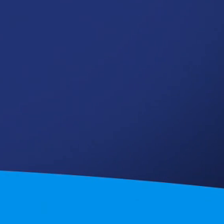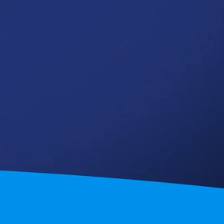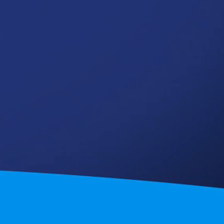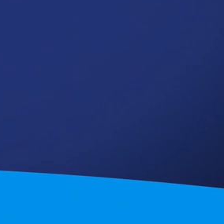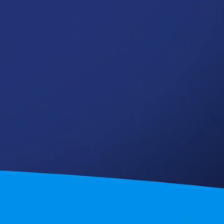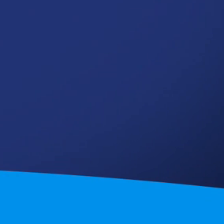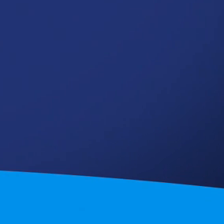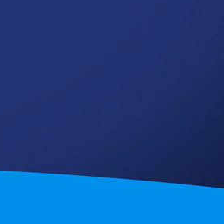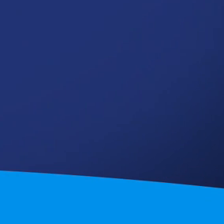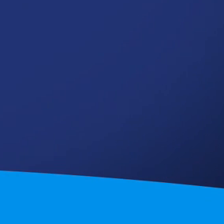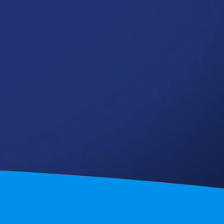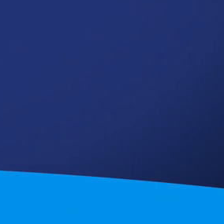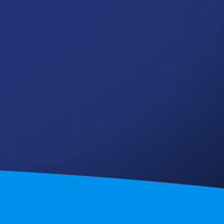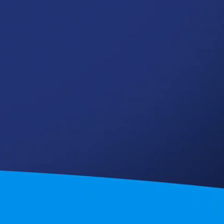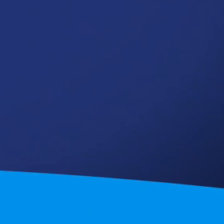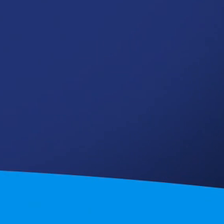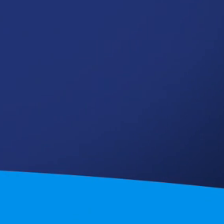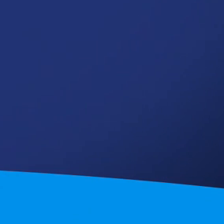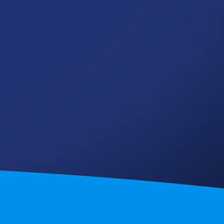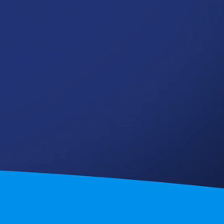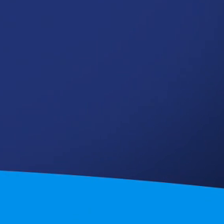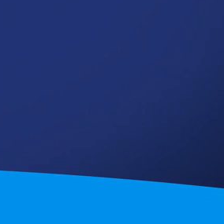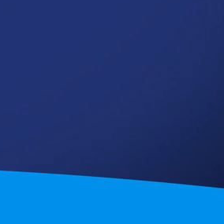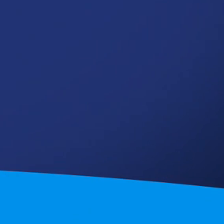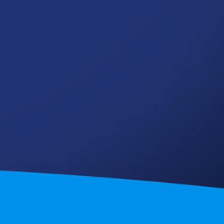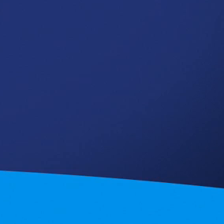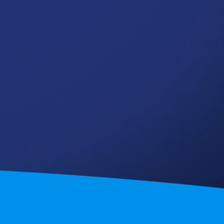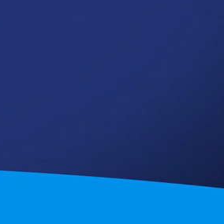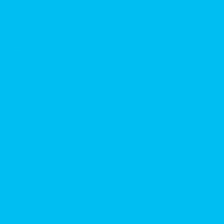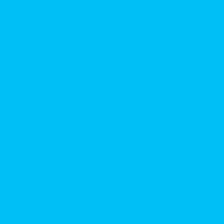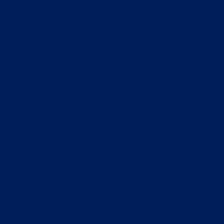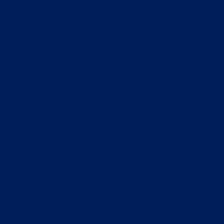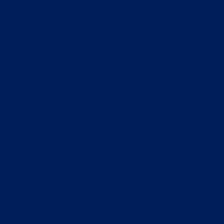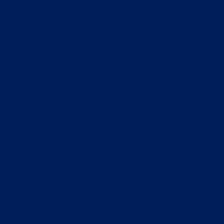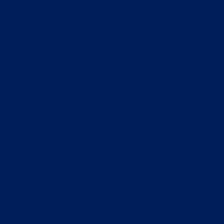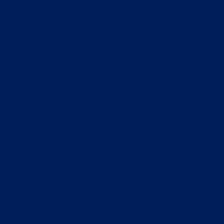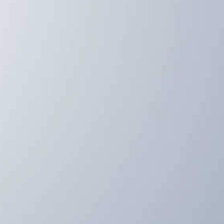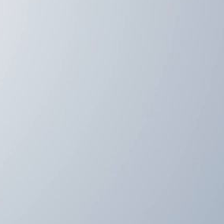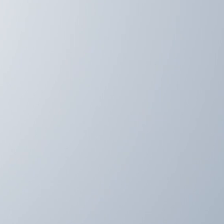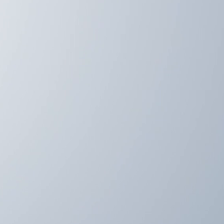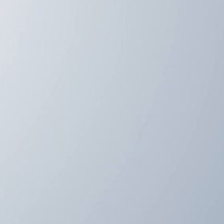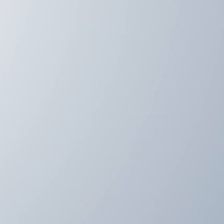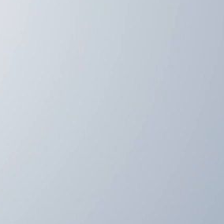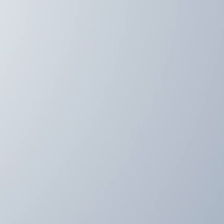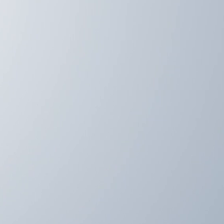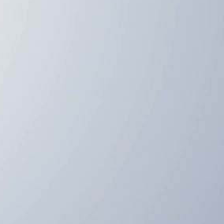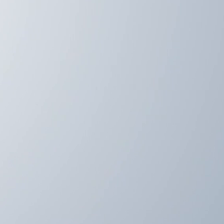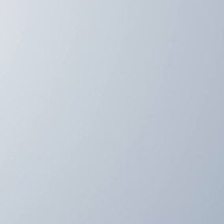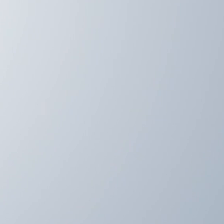¡Gracias! ¡Gracias! ¡Gracias!